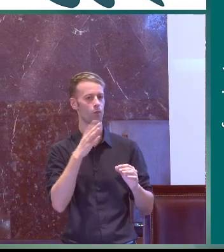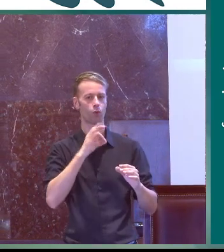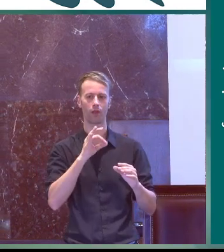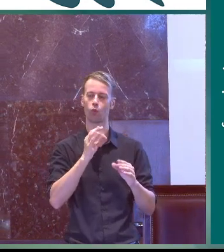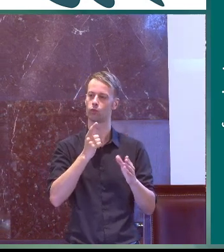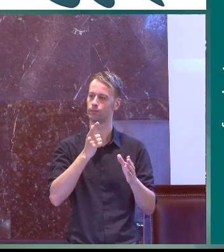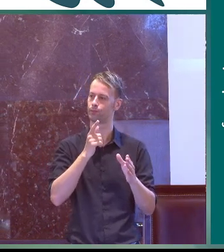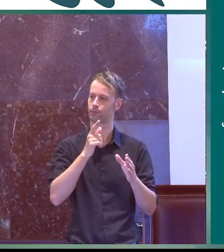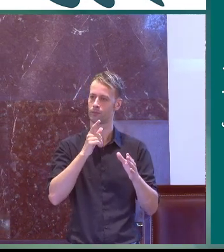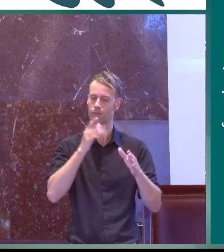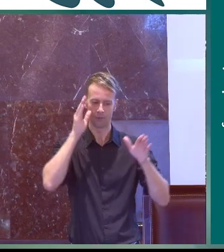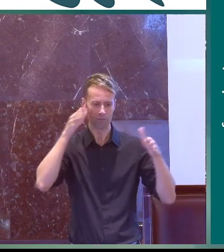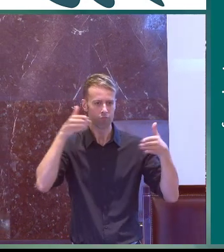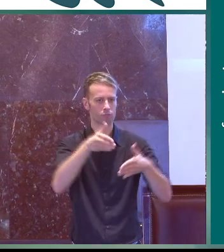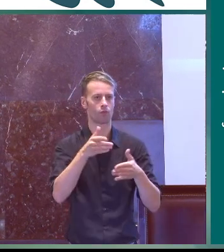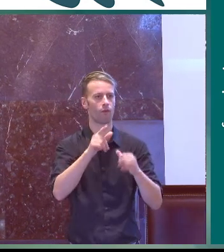puede dar pistas